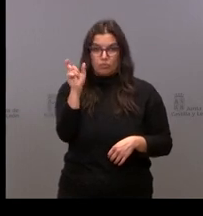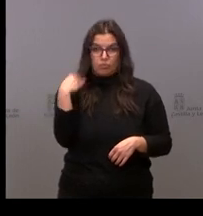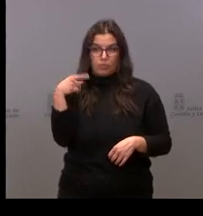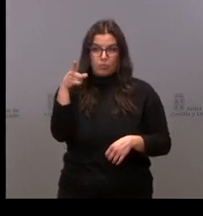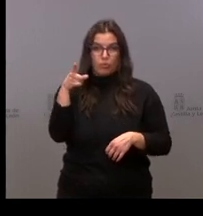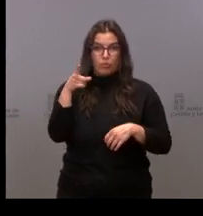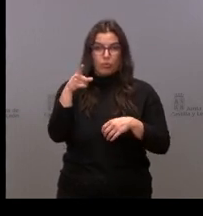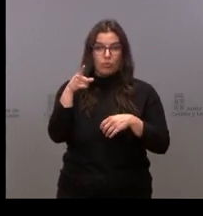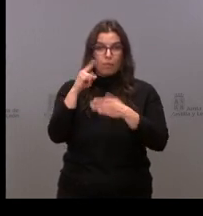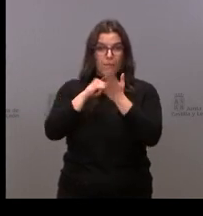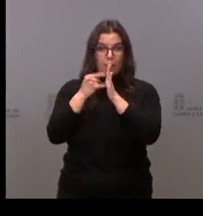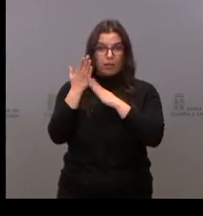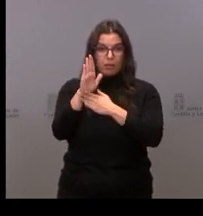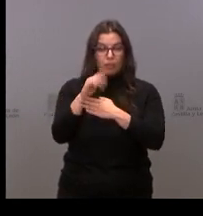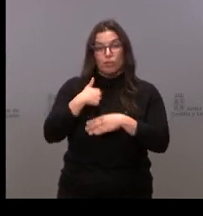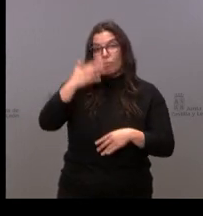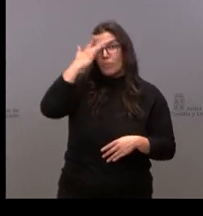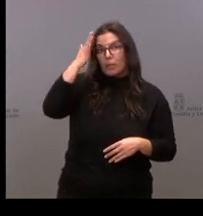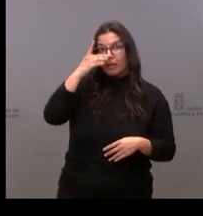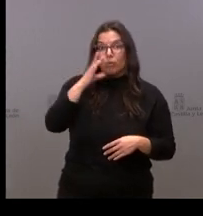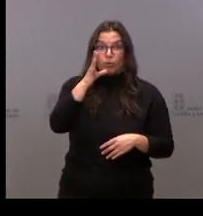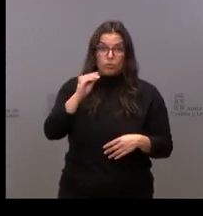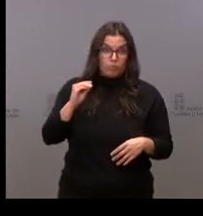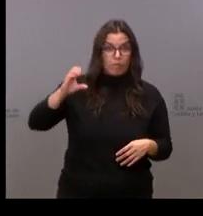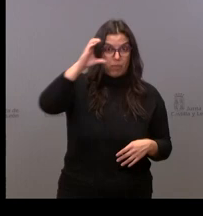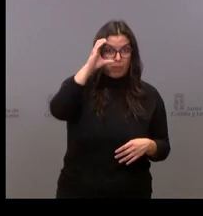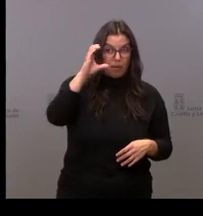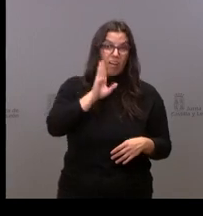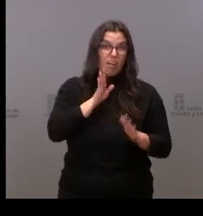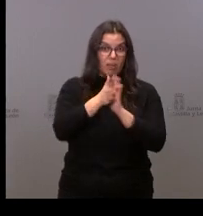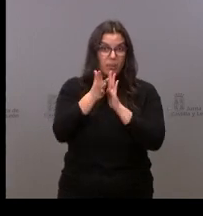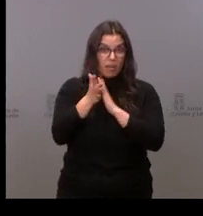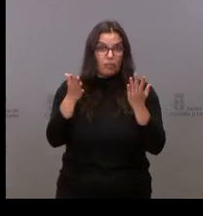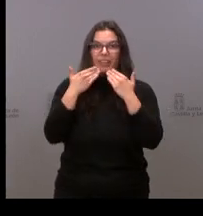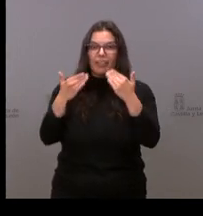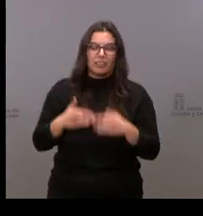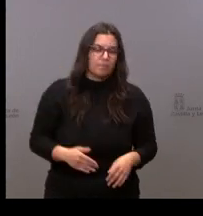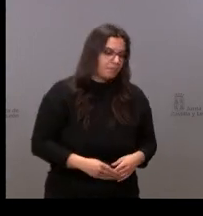que supongo que explicarán el incremento tan elevado que nos ha comentado que va a tener este plan. Gracias.